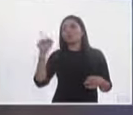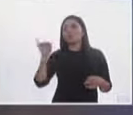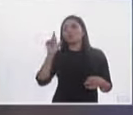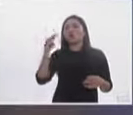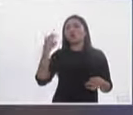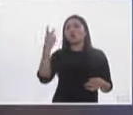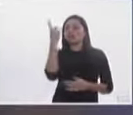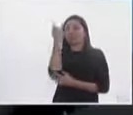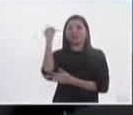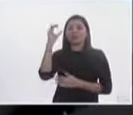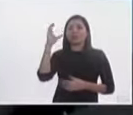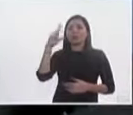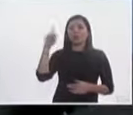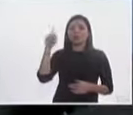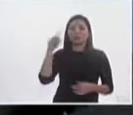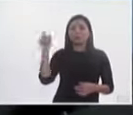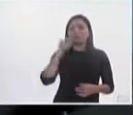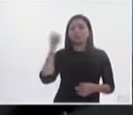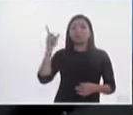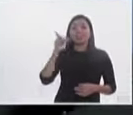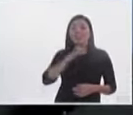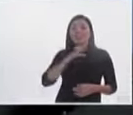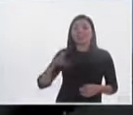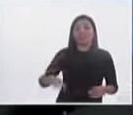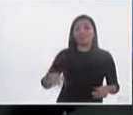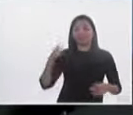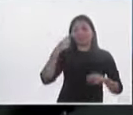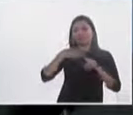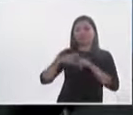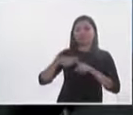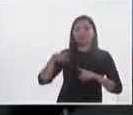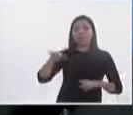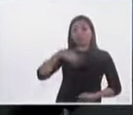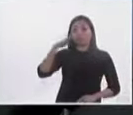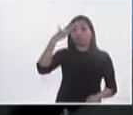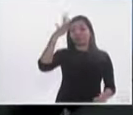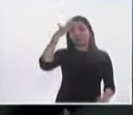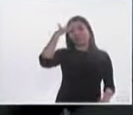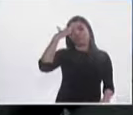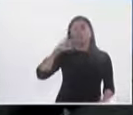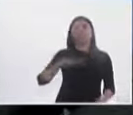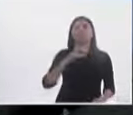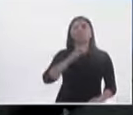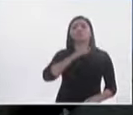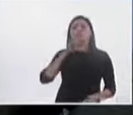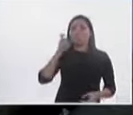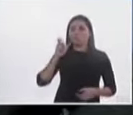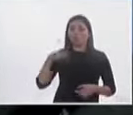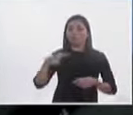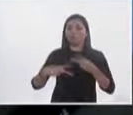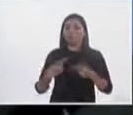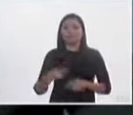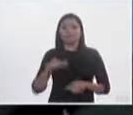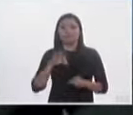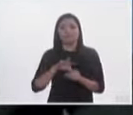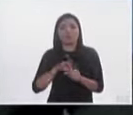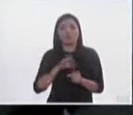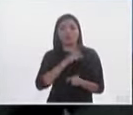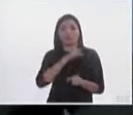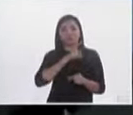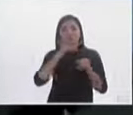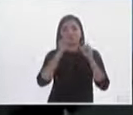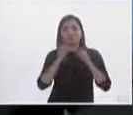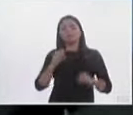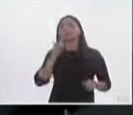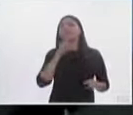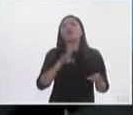Cruz nos dice los candidatos independientes no nacen sabiendo lo único que pedimos los que votamos por los independientes es que